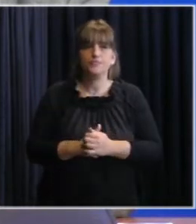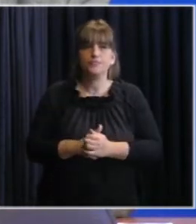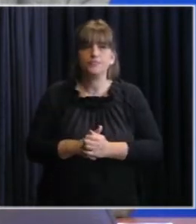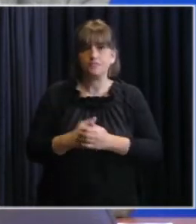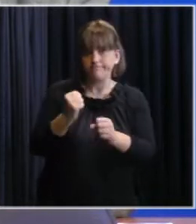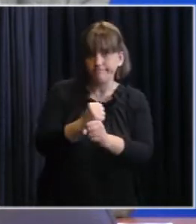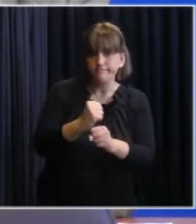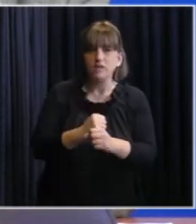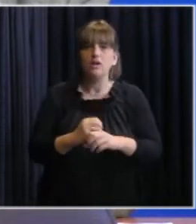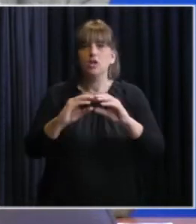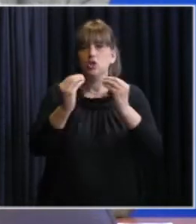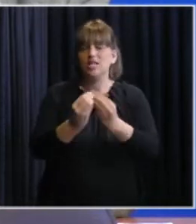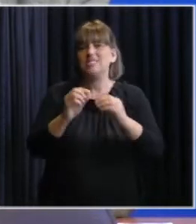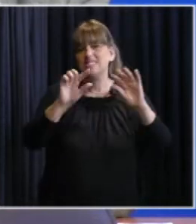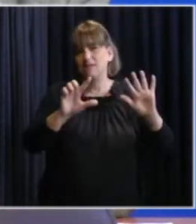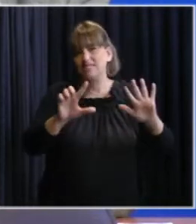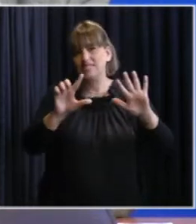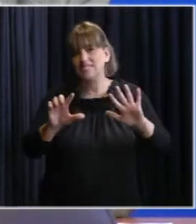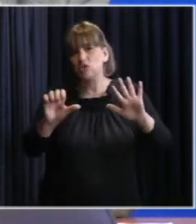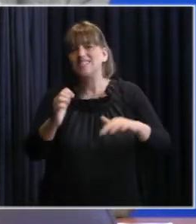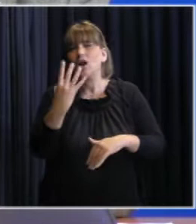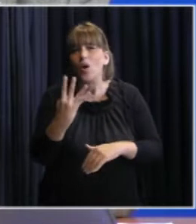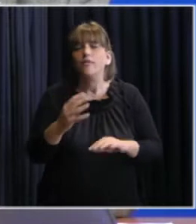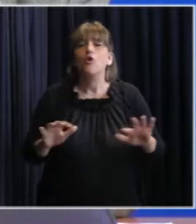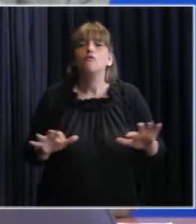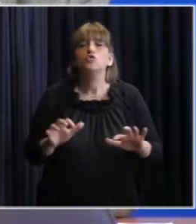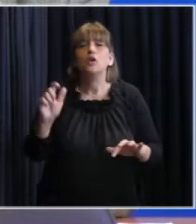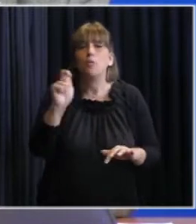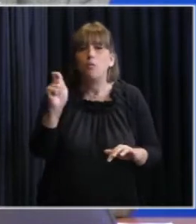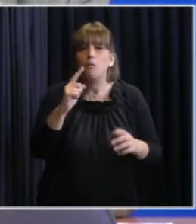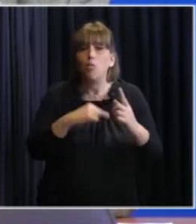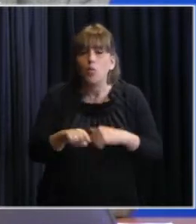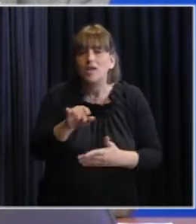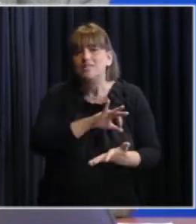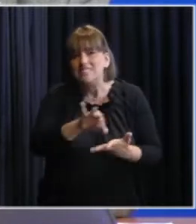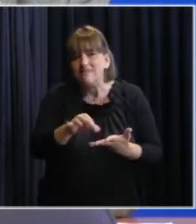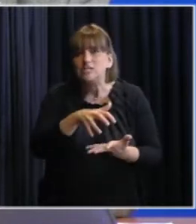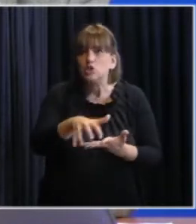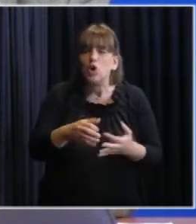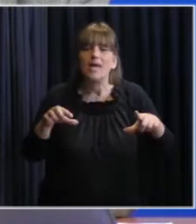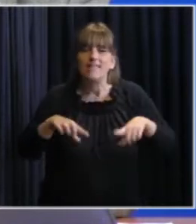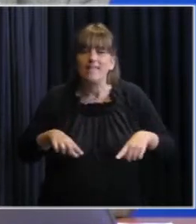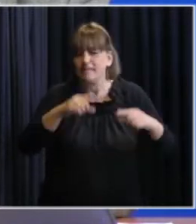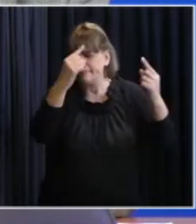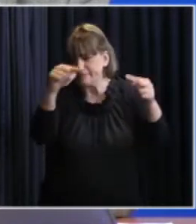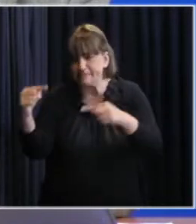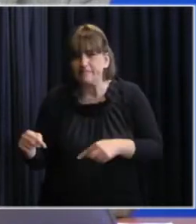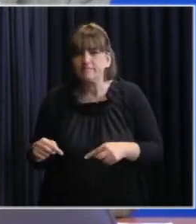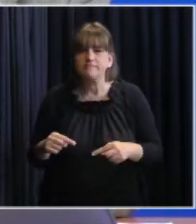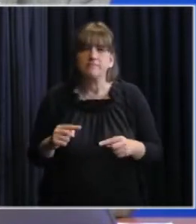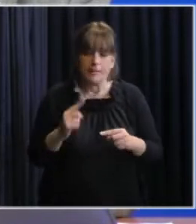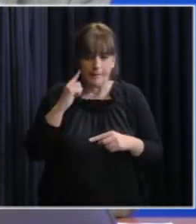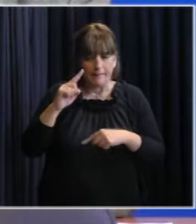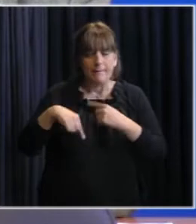en los 7.774 funcionarios públicos de la administración central servicios centralizados o intendencias a